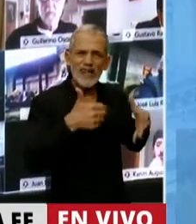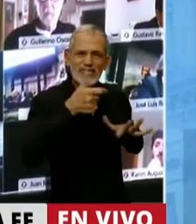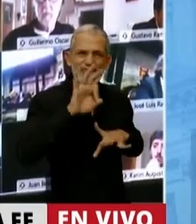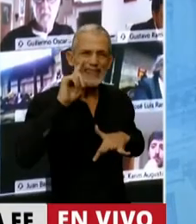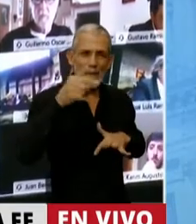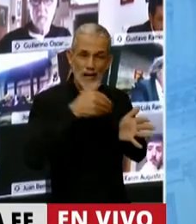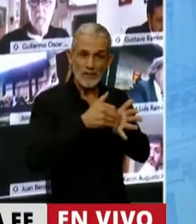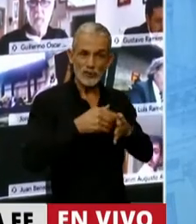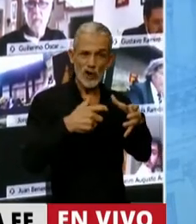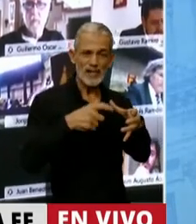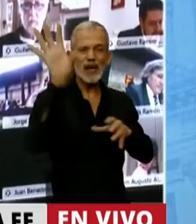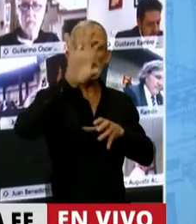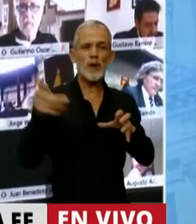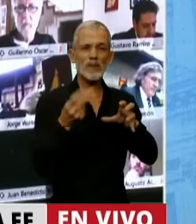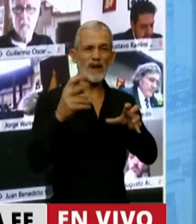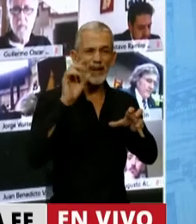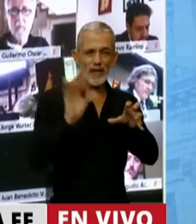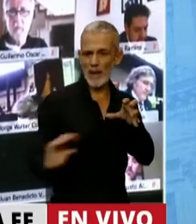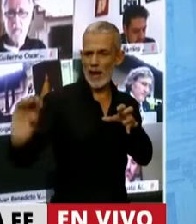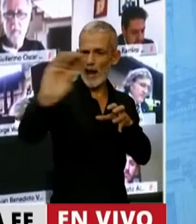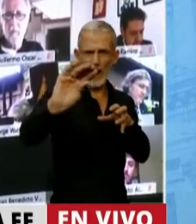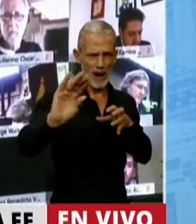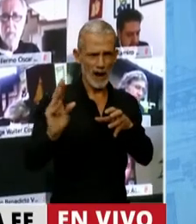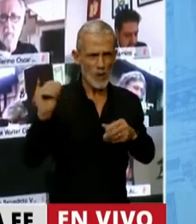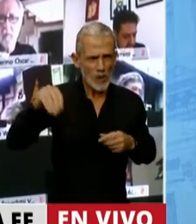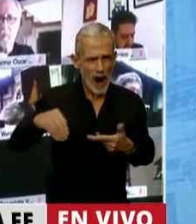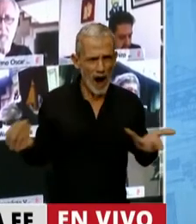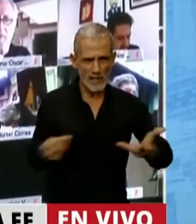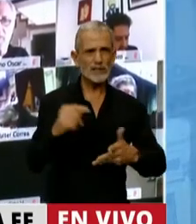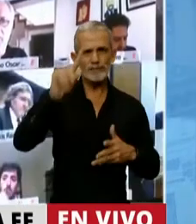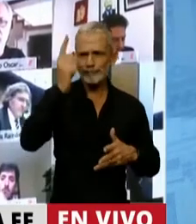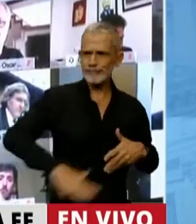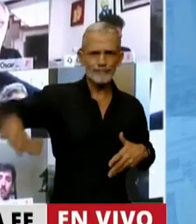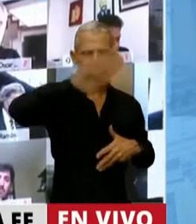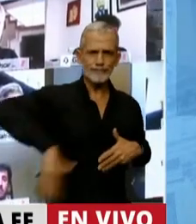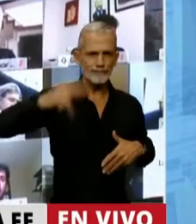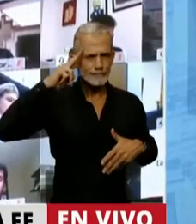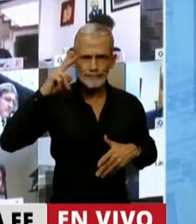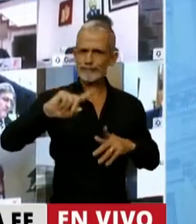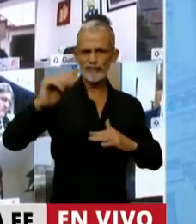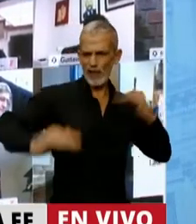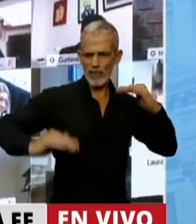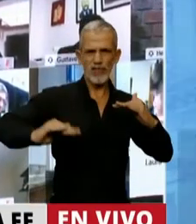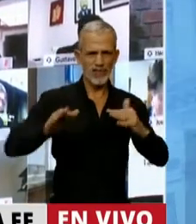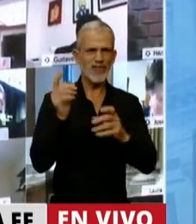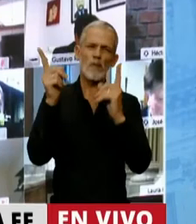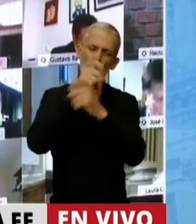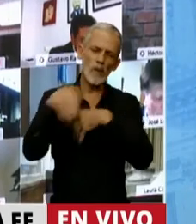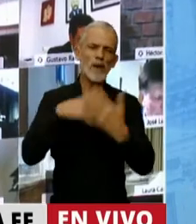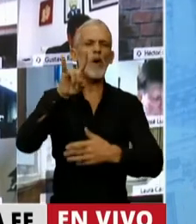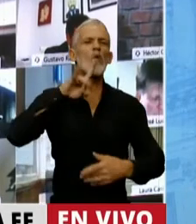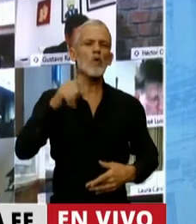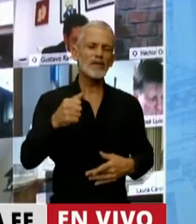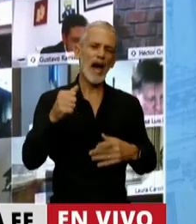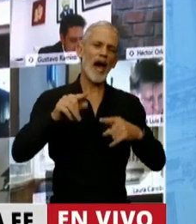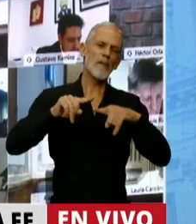millones de pesos y las provincias 20.000, no alcanza, no es federal, vamos a seguir teniendo problemas con los trabajadores de UTA